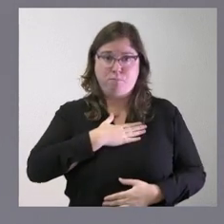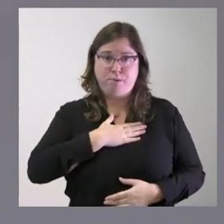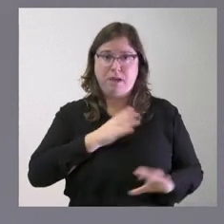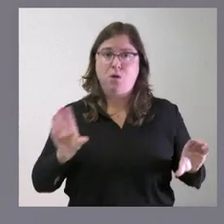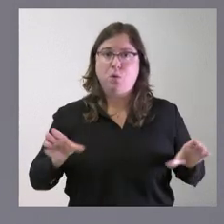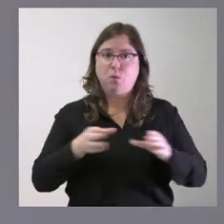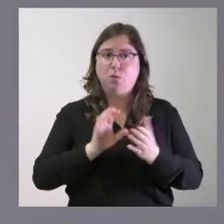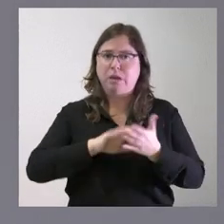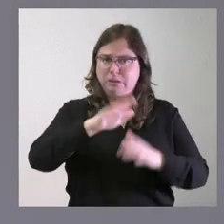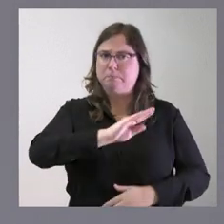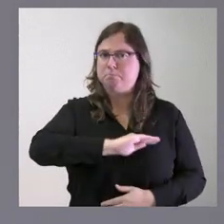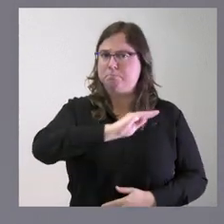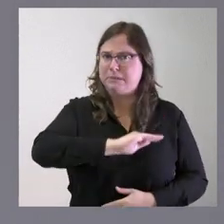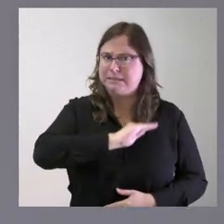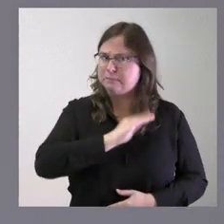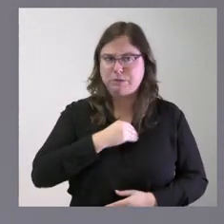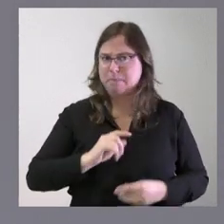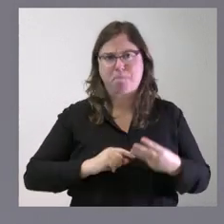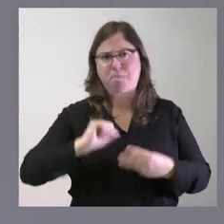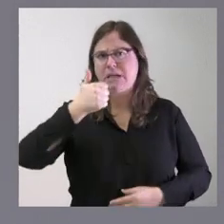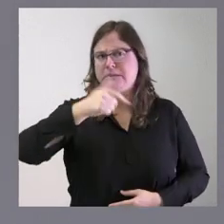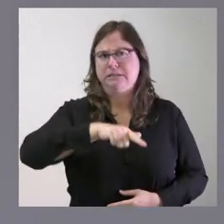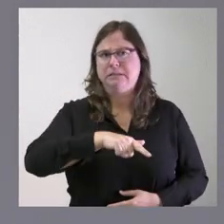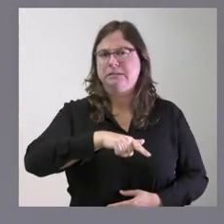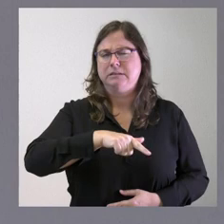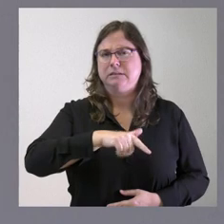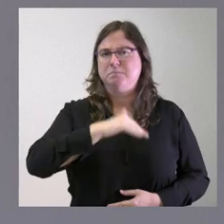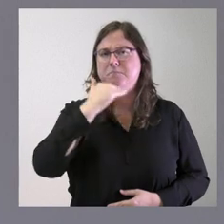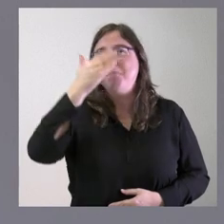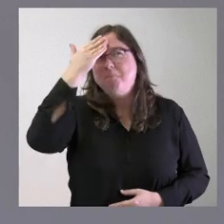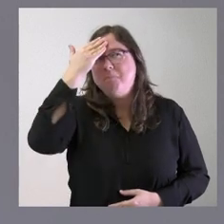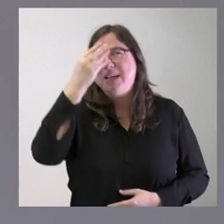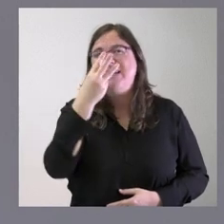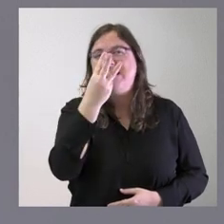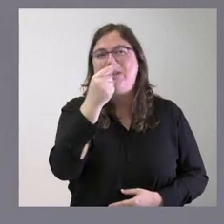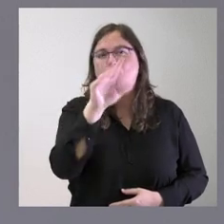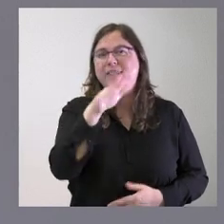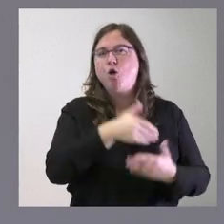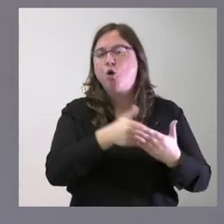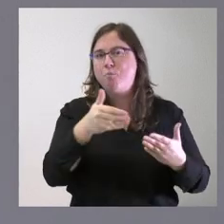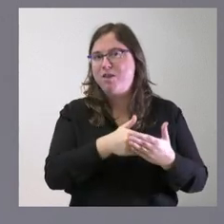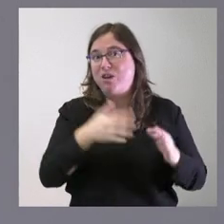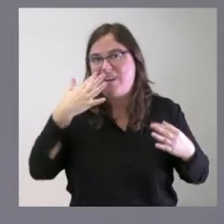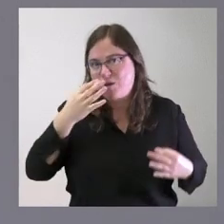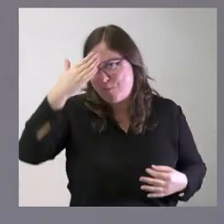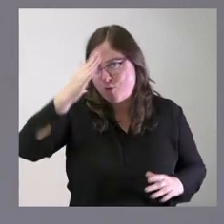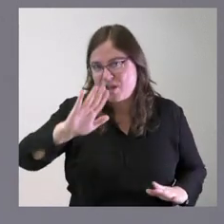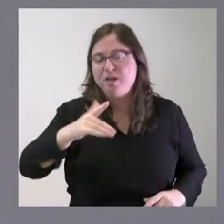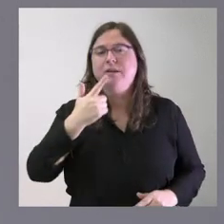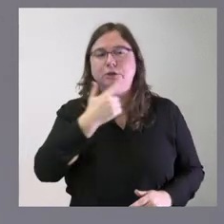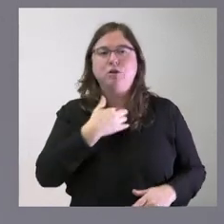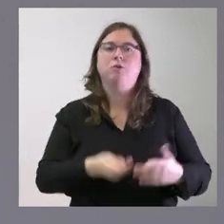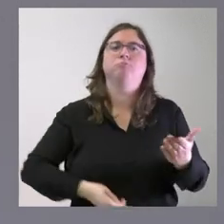recuerdo mal era muy importante quizá la más importante ascendía y a lo de memoria 3,5 millones de euros nuestra idea es garantizar esa